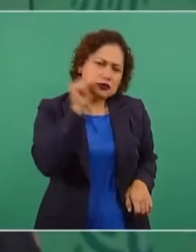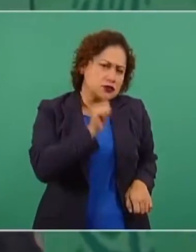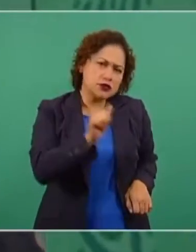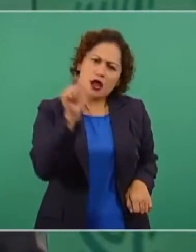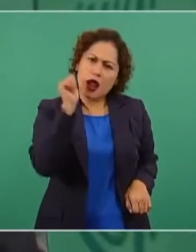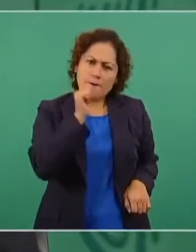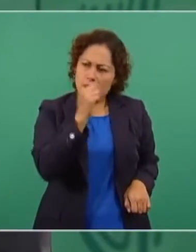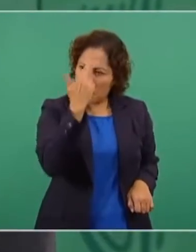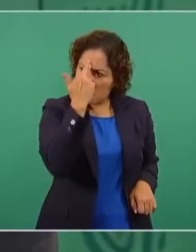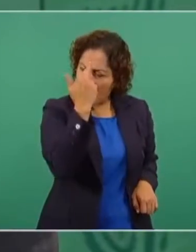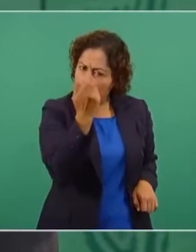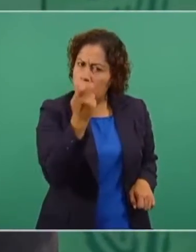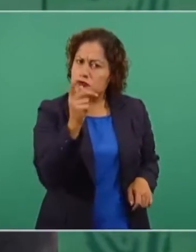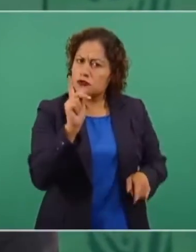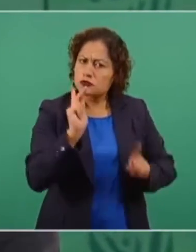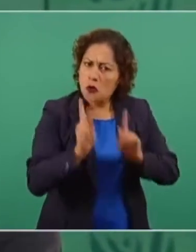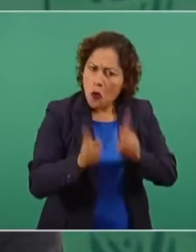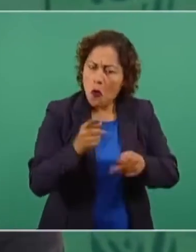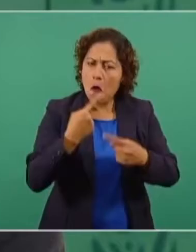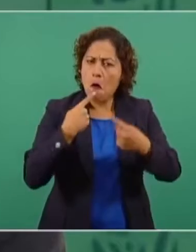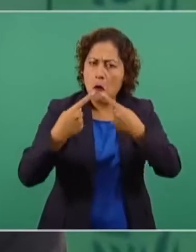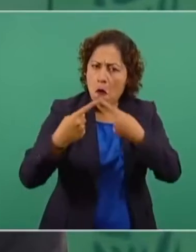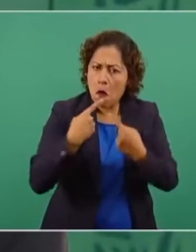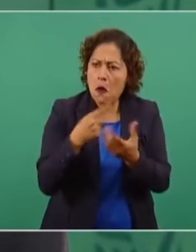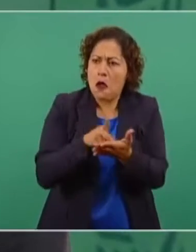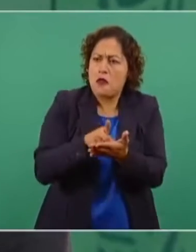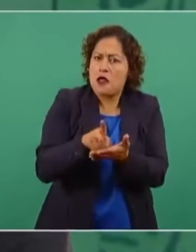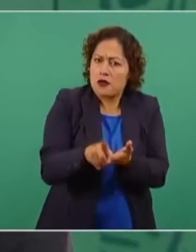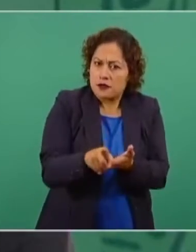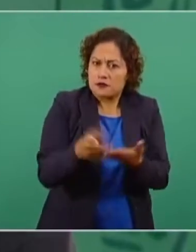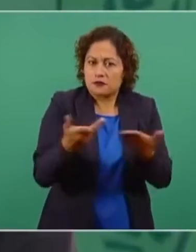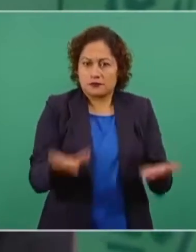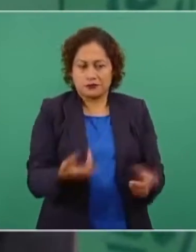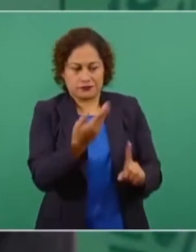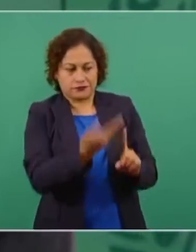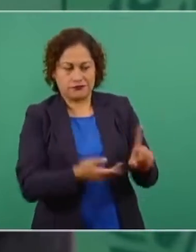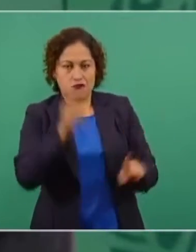La señora Dresser debería de poner un ejemplo. Uno,